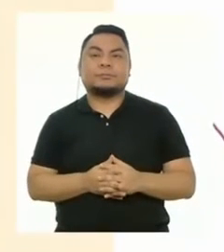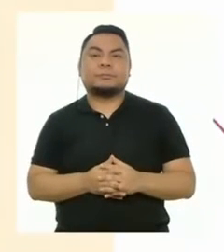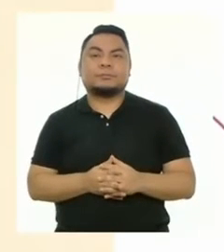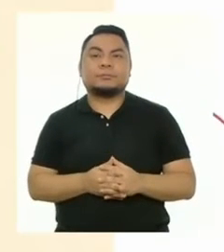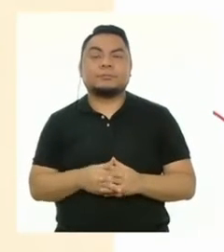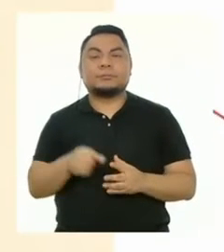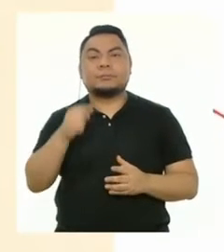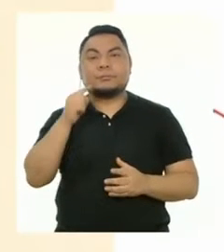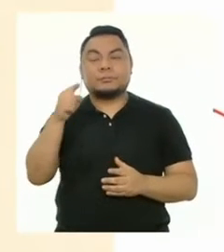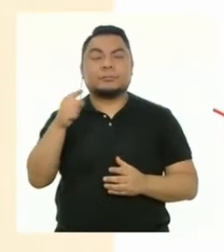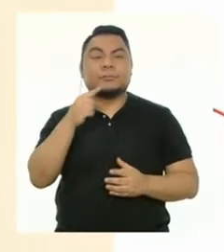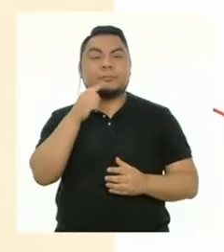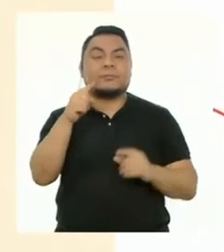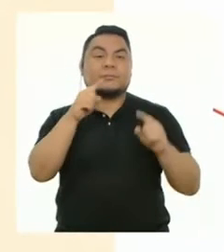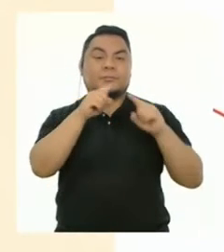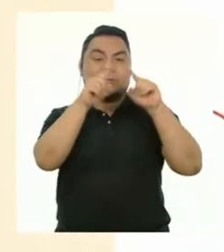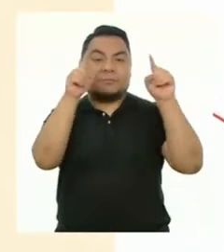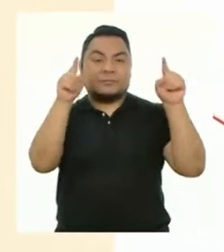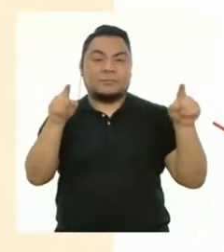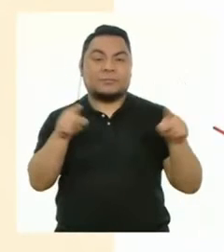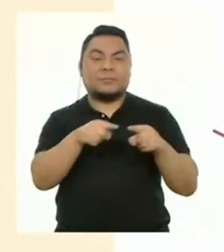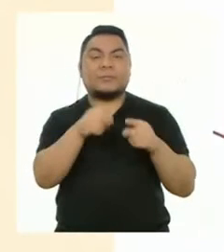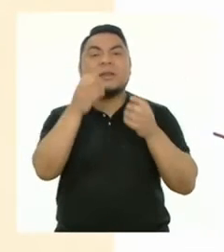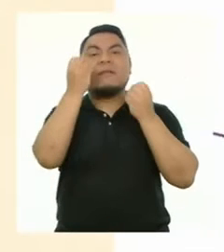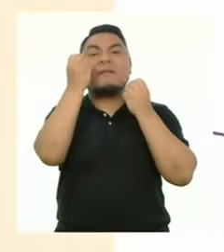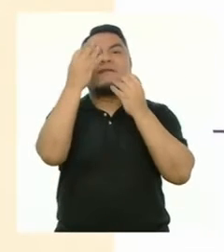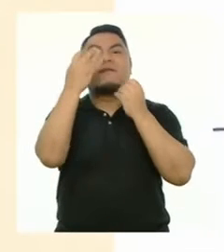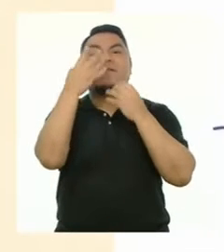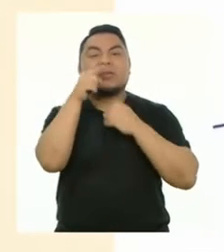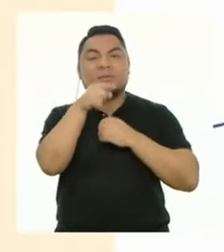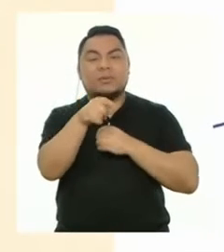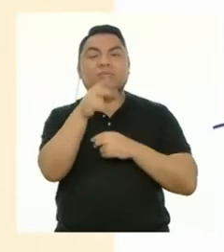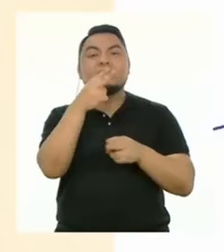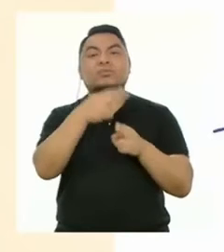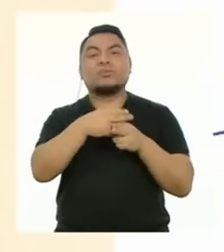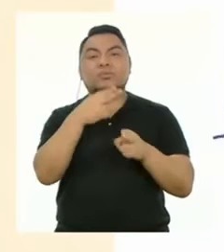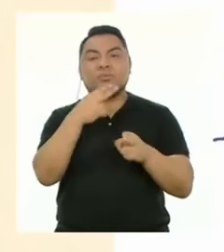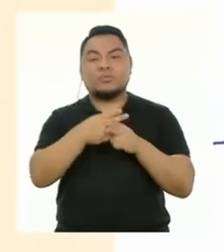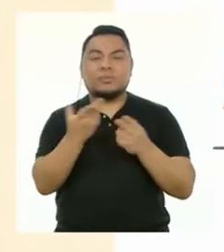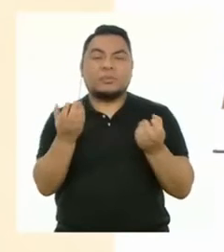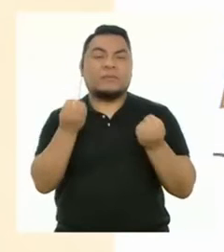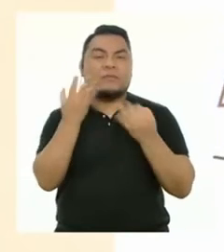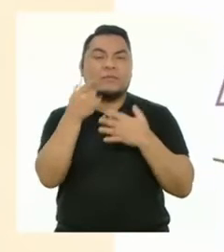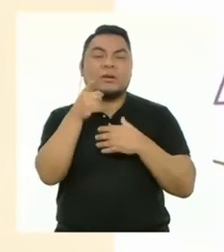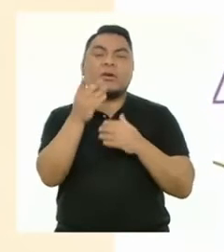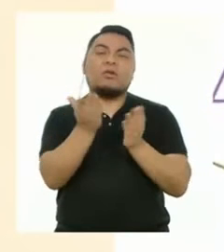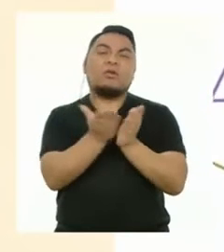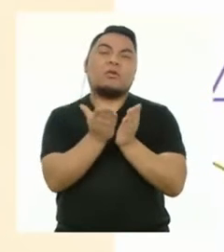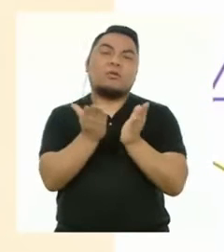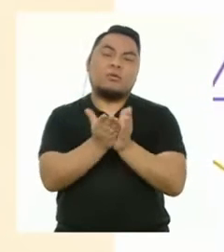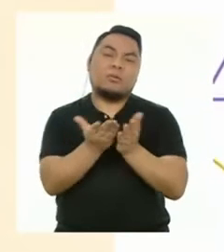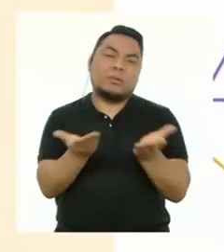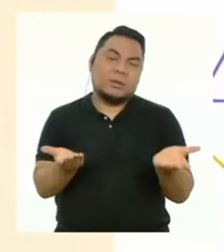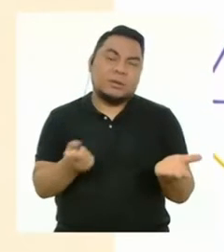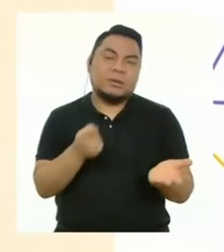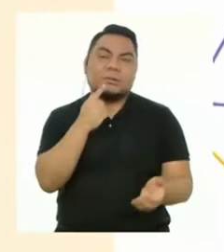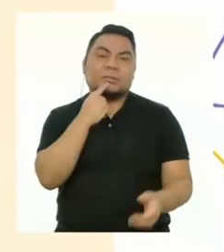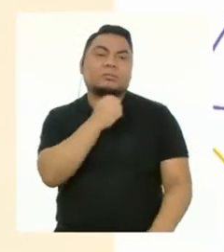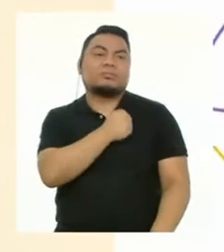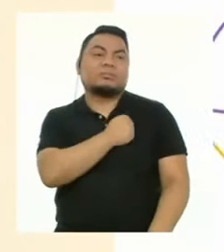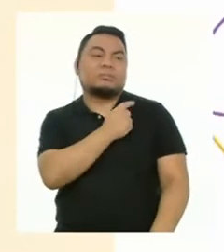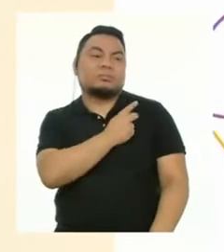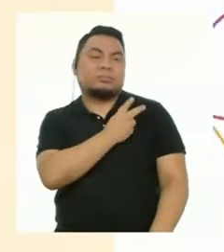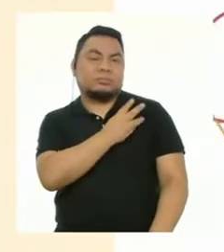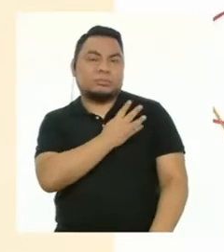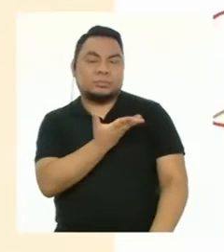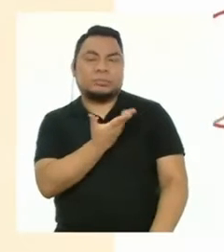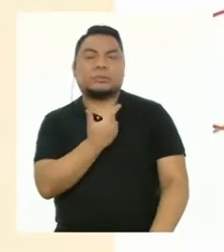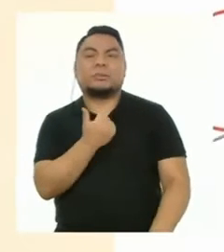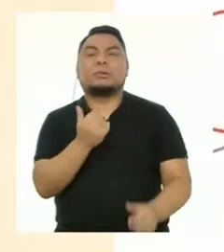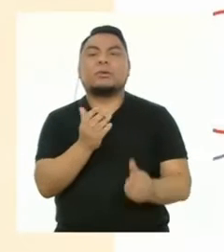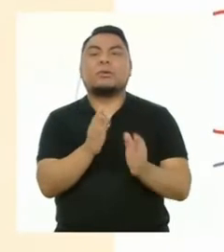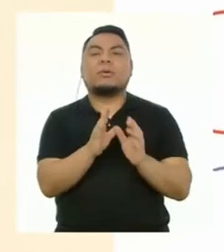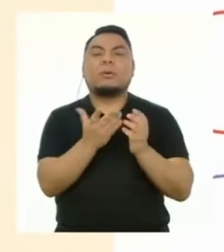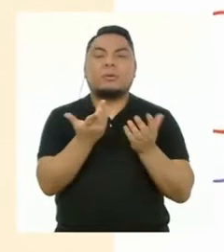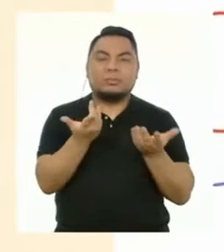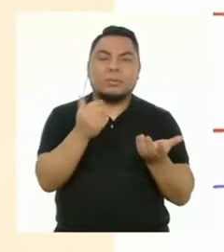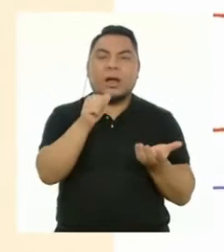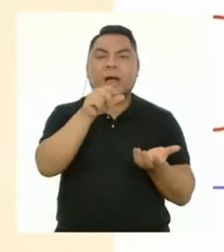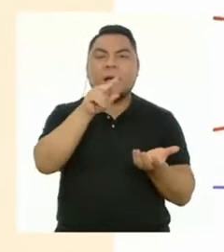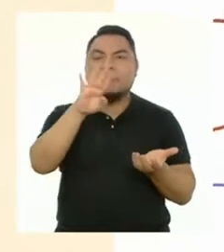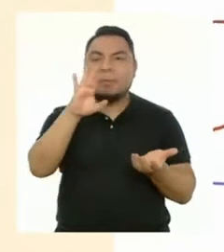Está la carátula, que contiene los datos como tu nombre, el nombre del colegio, tu grado y sección.